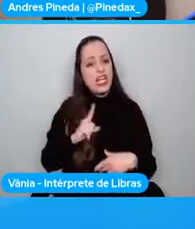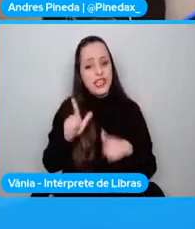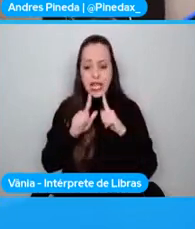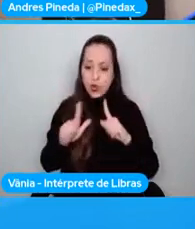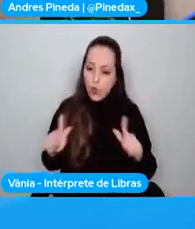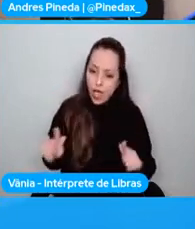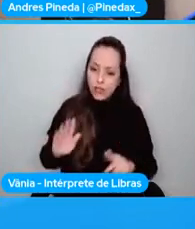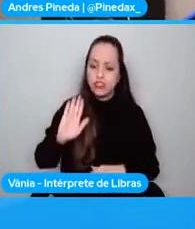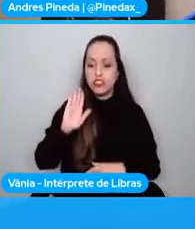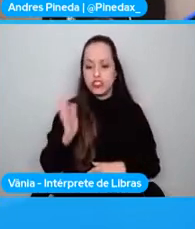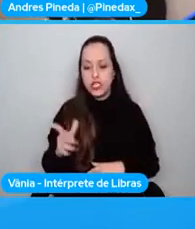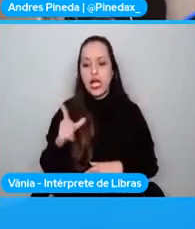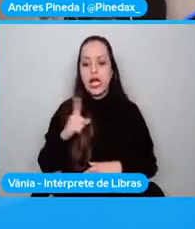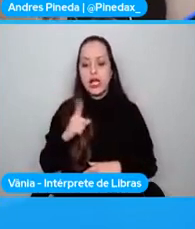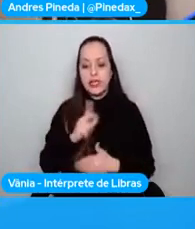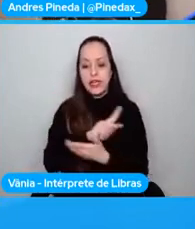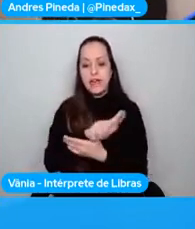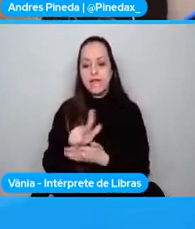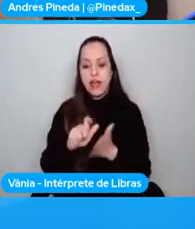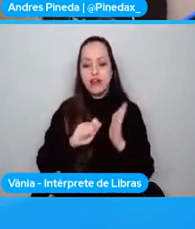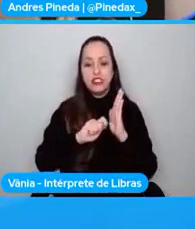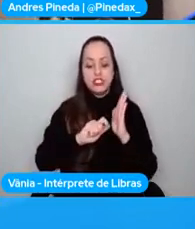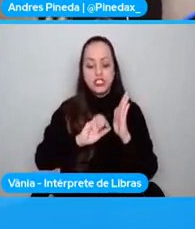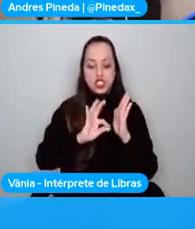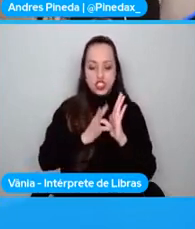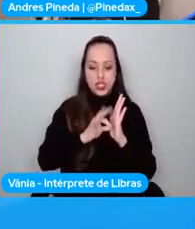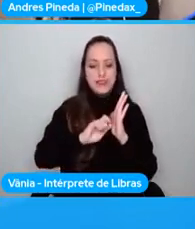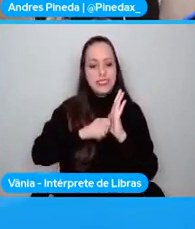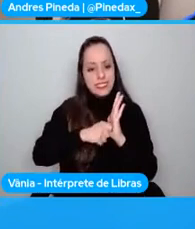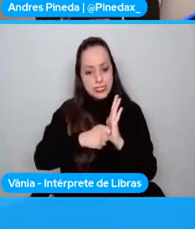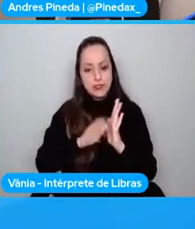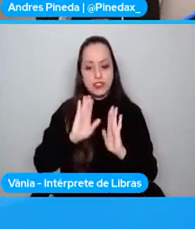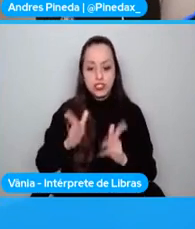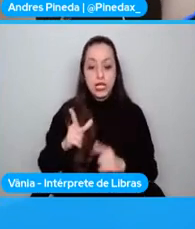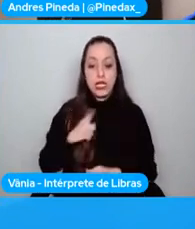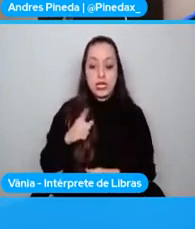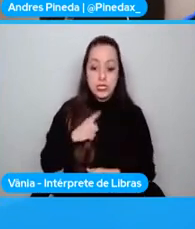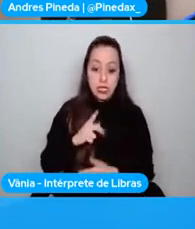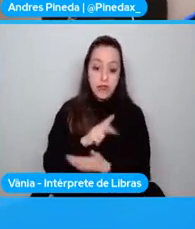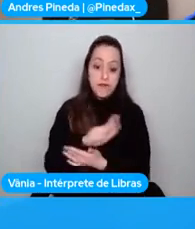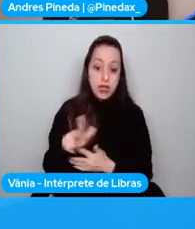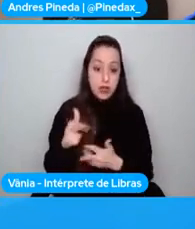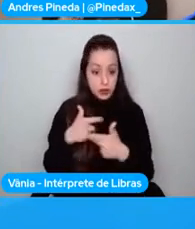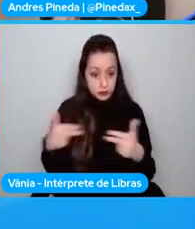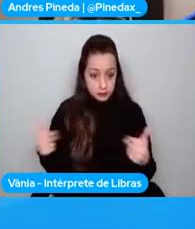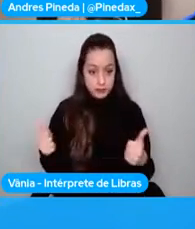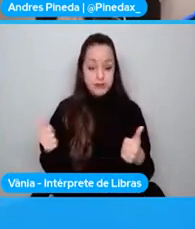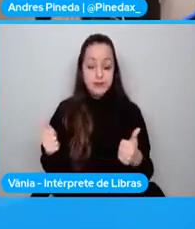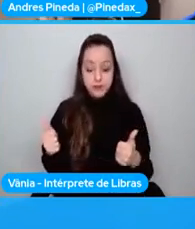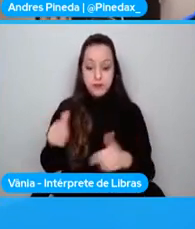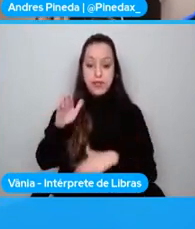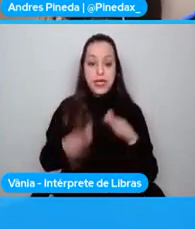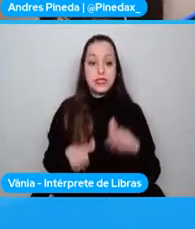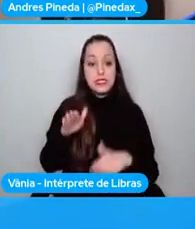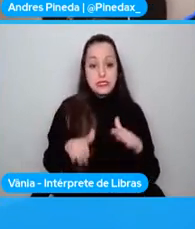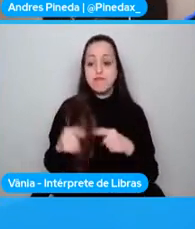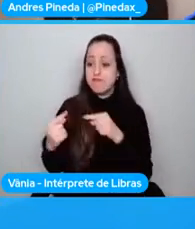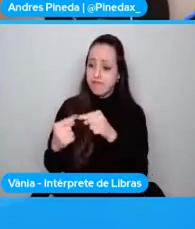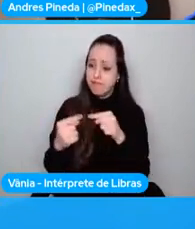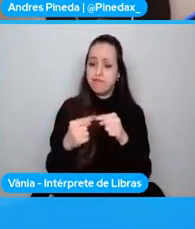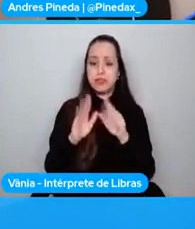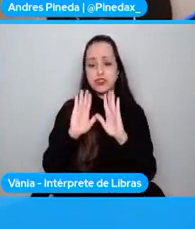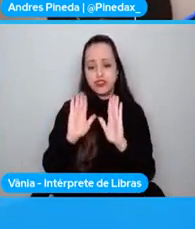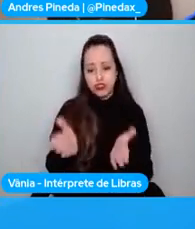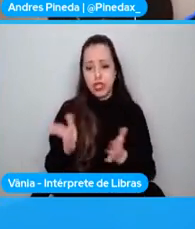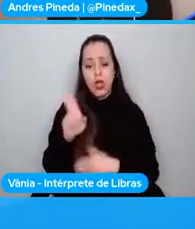o ya hay framework JavaScript que nos traen un performance que es muchas veces adecuado para las